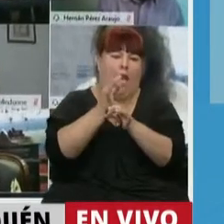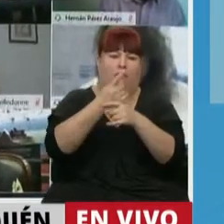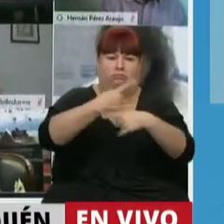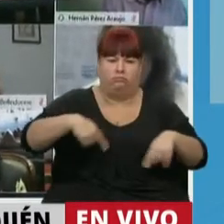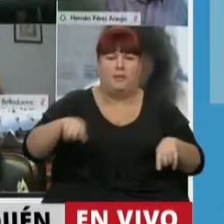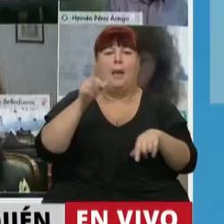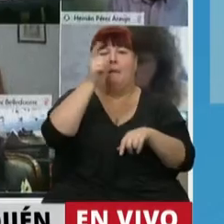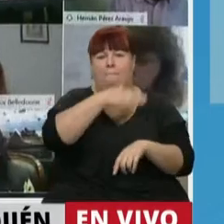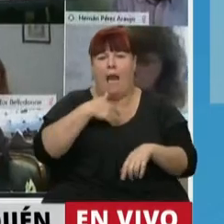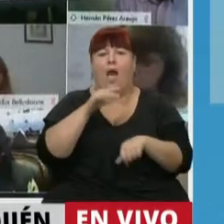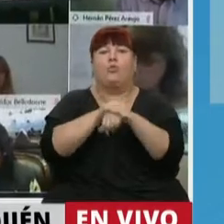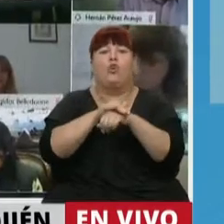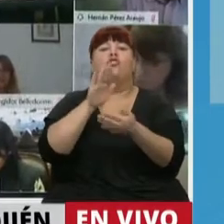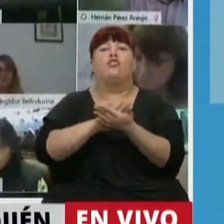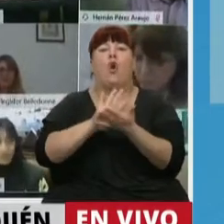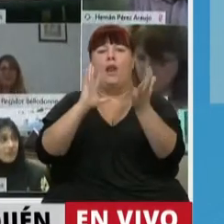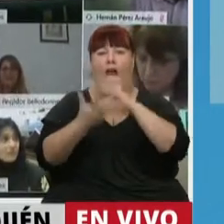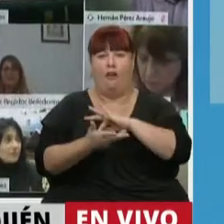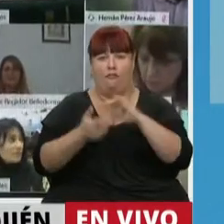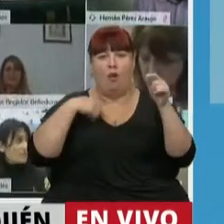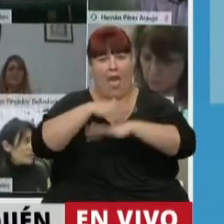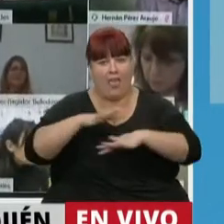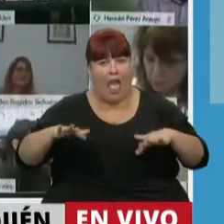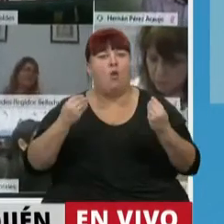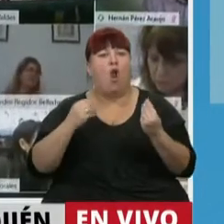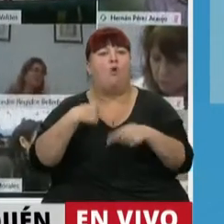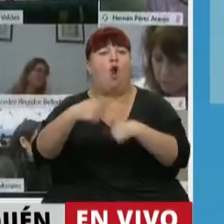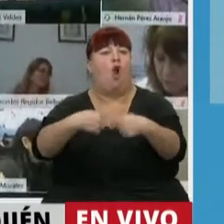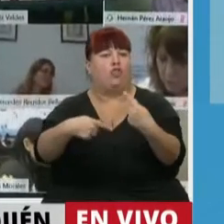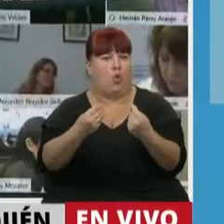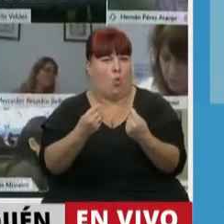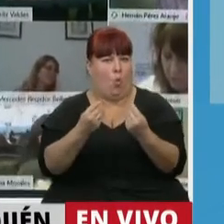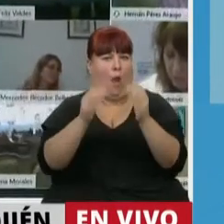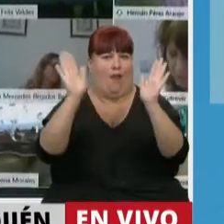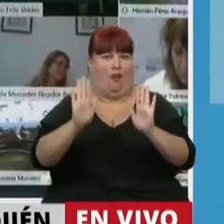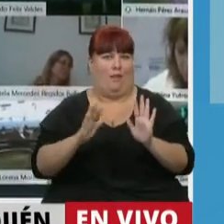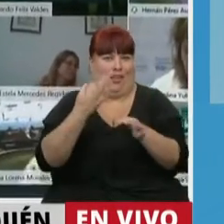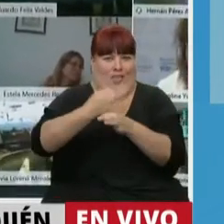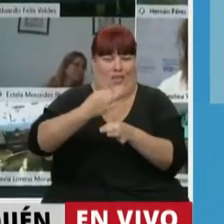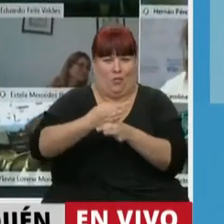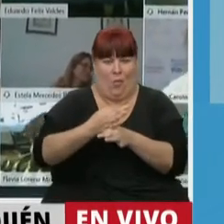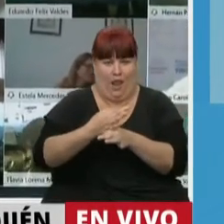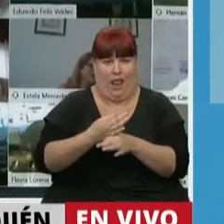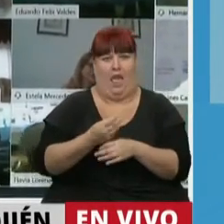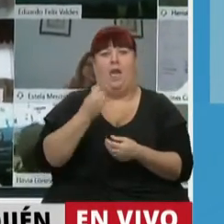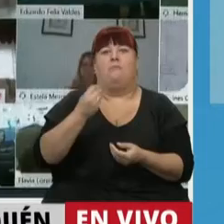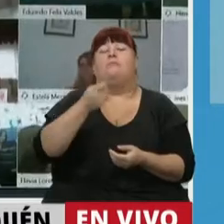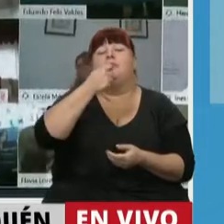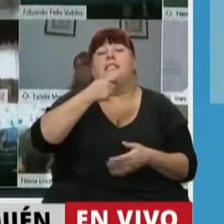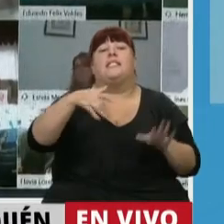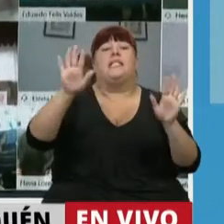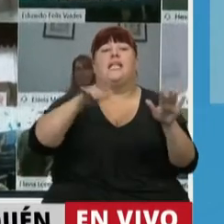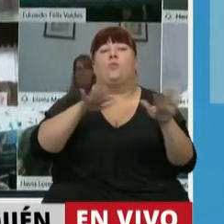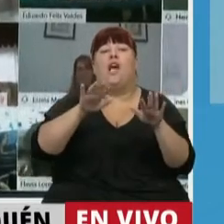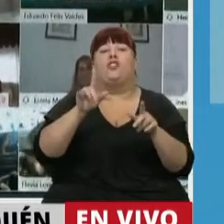tutores respecto de la forma en que los alumnos continuarán con su formación académica ante la eventualidad